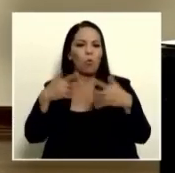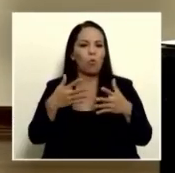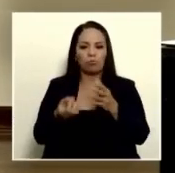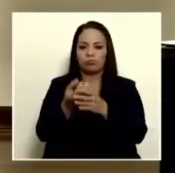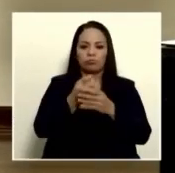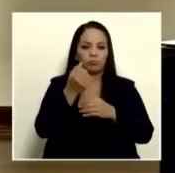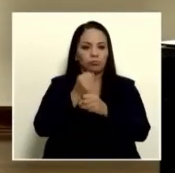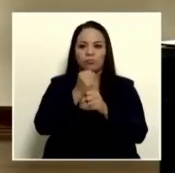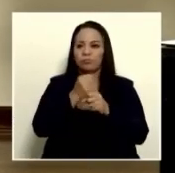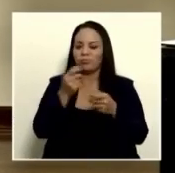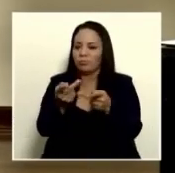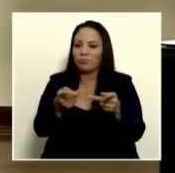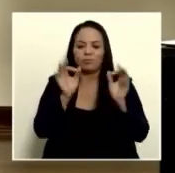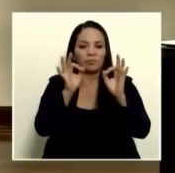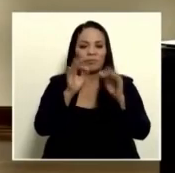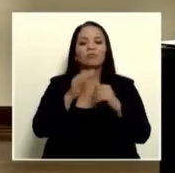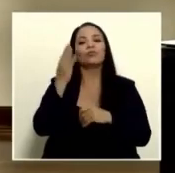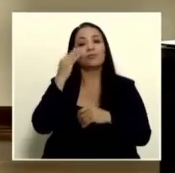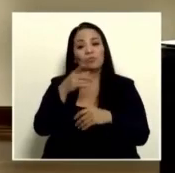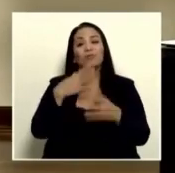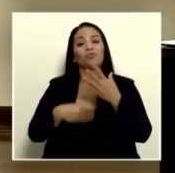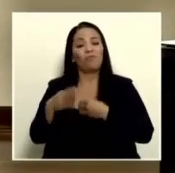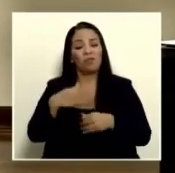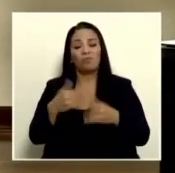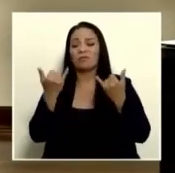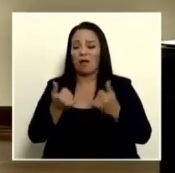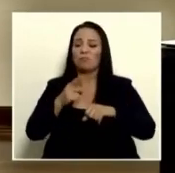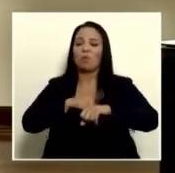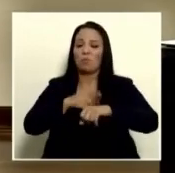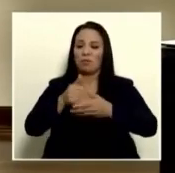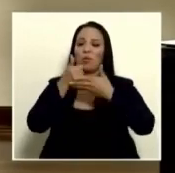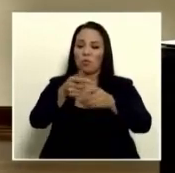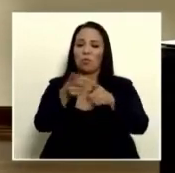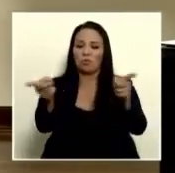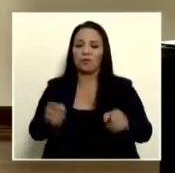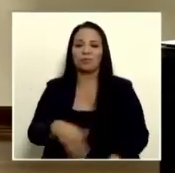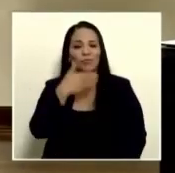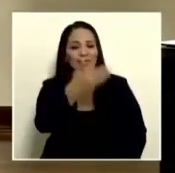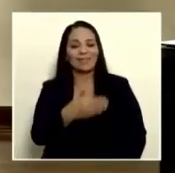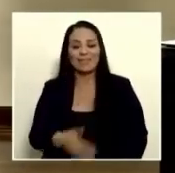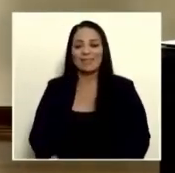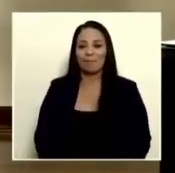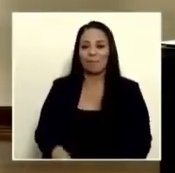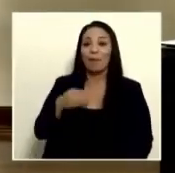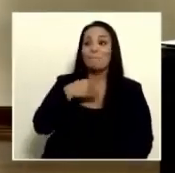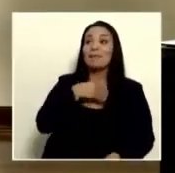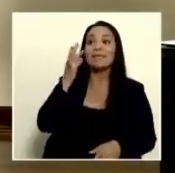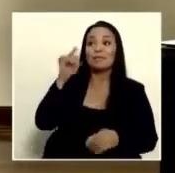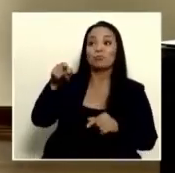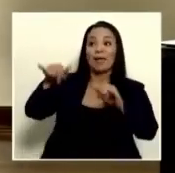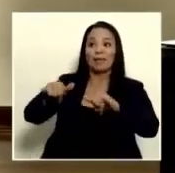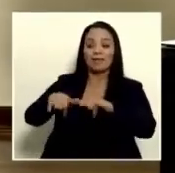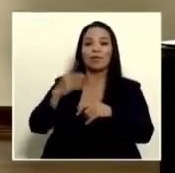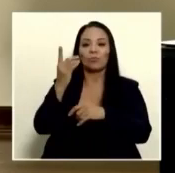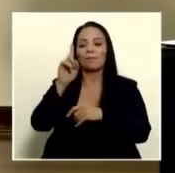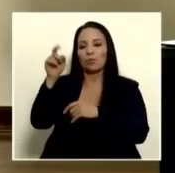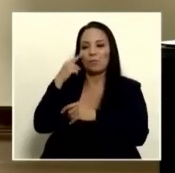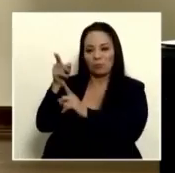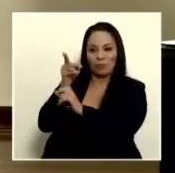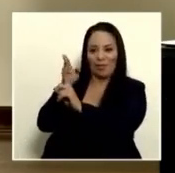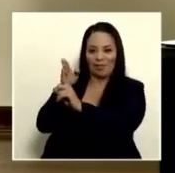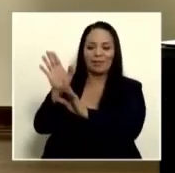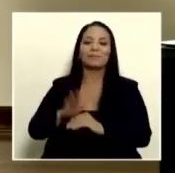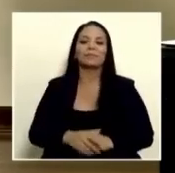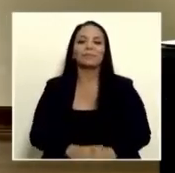llevado palo mucho tiempo y ya es hora de ayudarlos muchas gracias usted quédese ministra porque hay una pregunta para usted